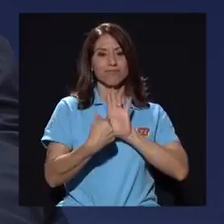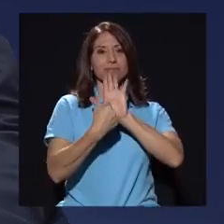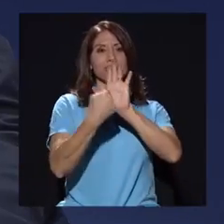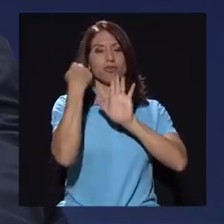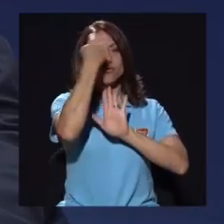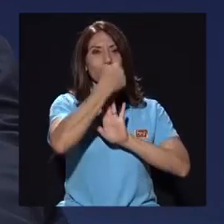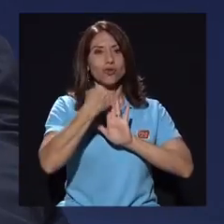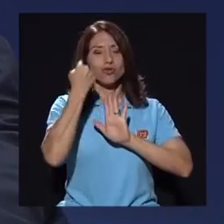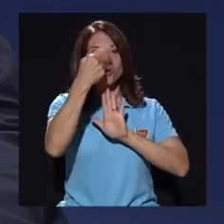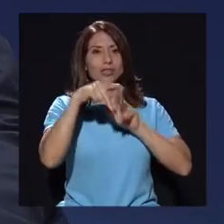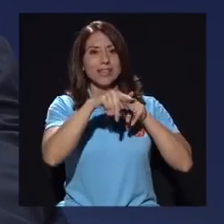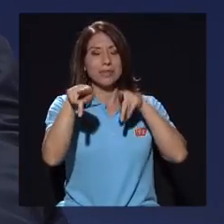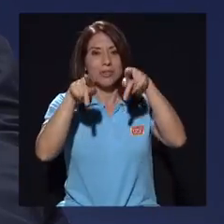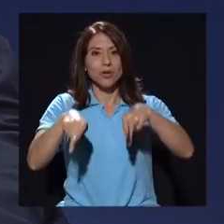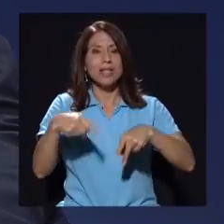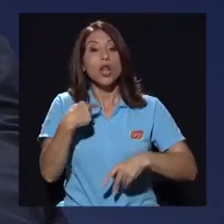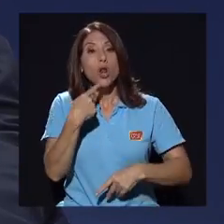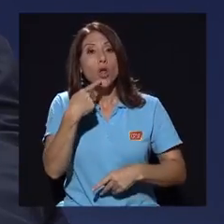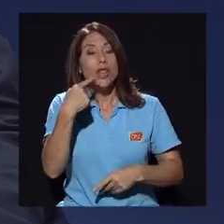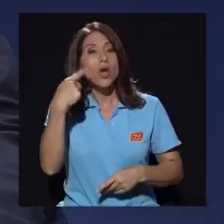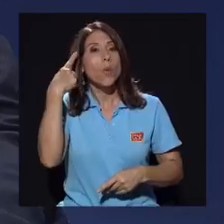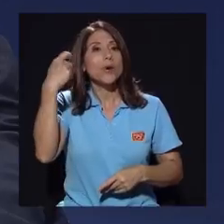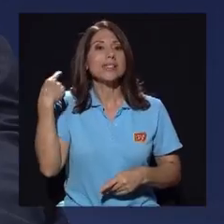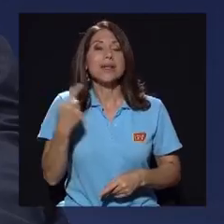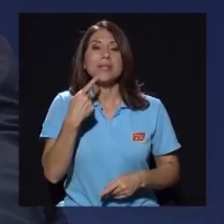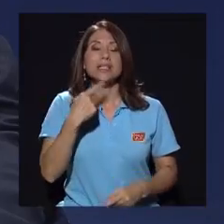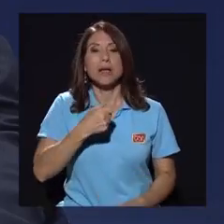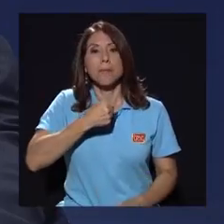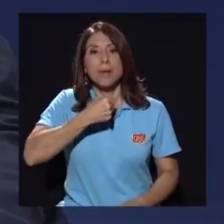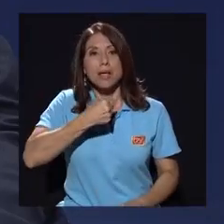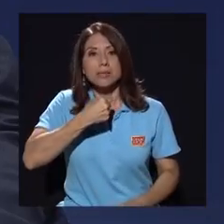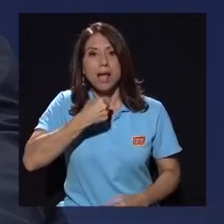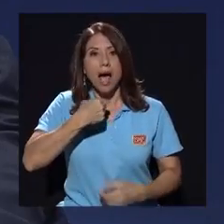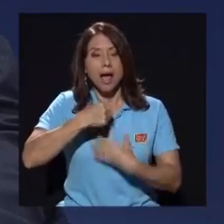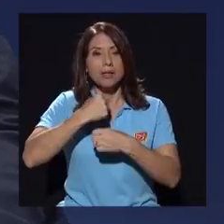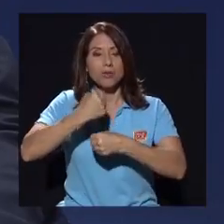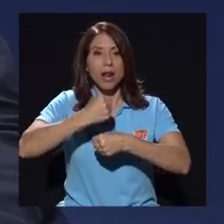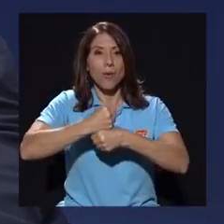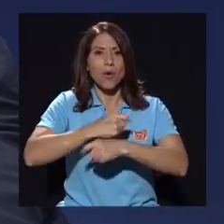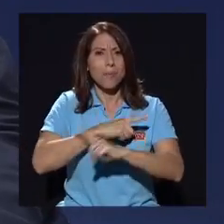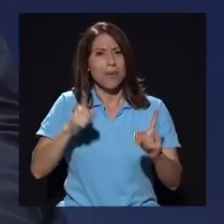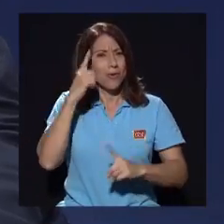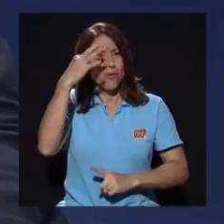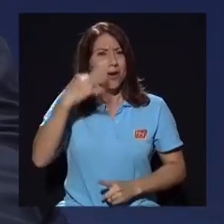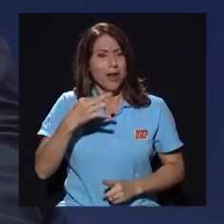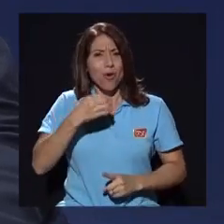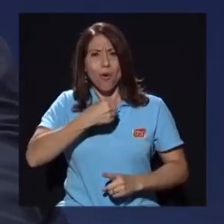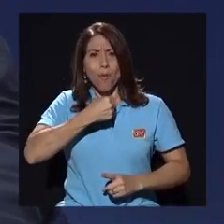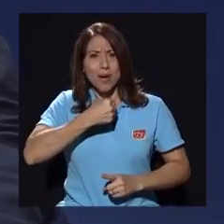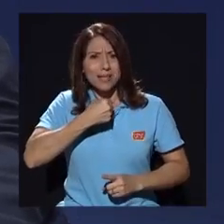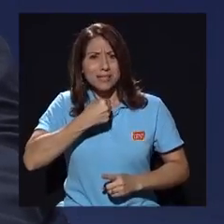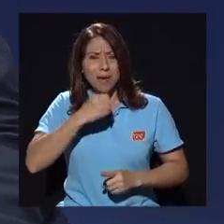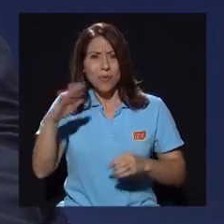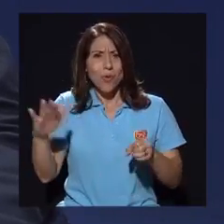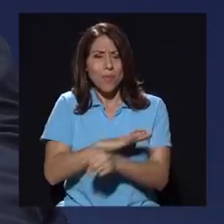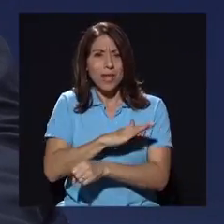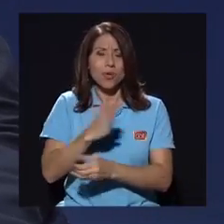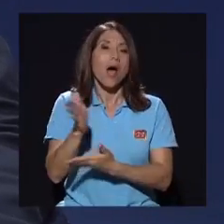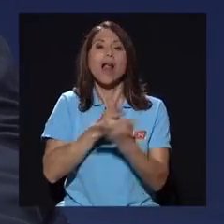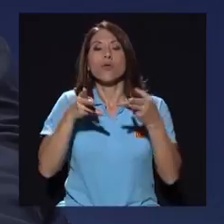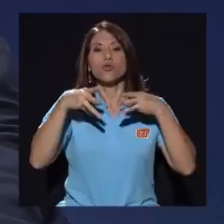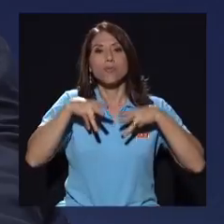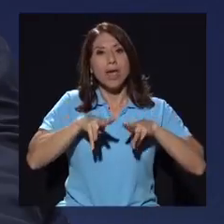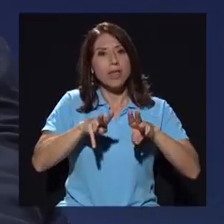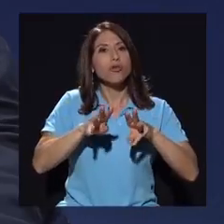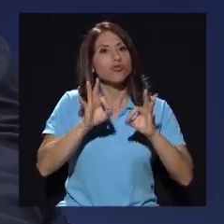Lo digo porque muchas veces se dice que la prensa es la que ha hecho esta labor y no creo que sea la prensa por completo. Hay medios que han